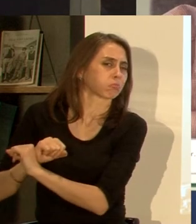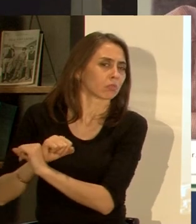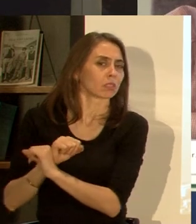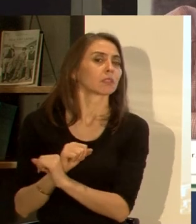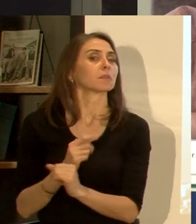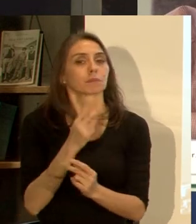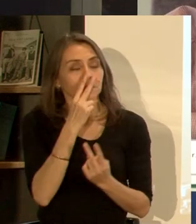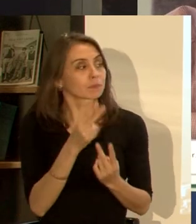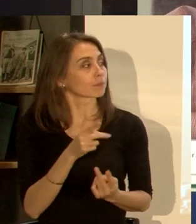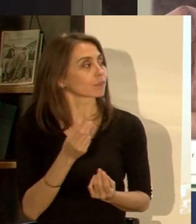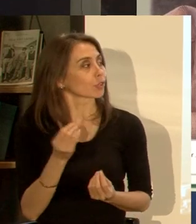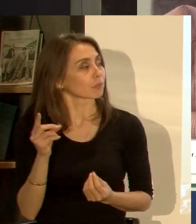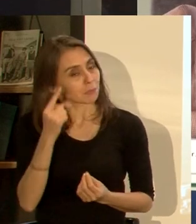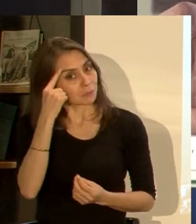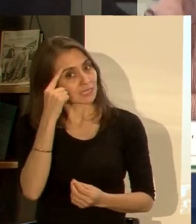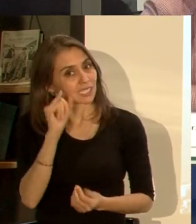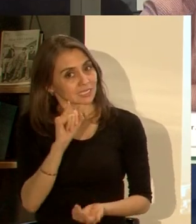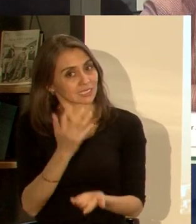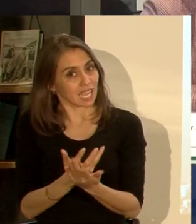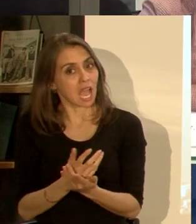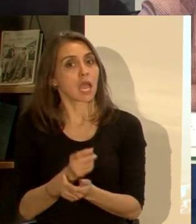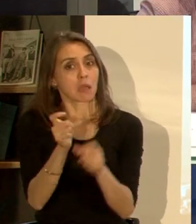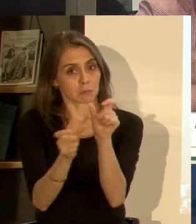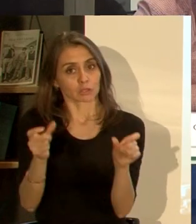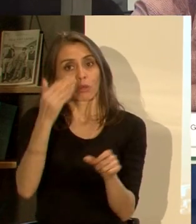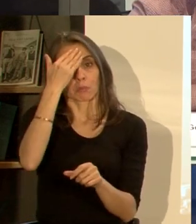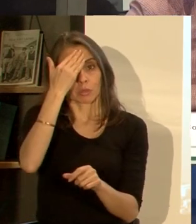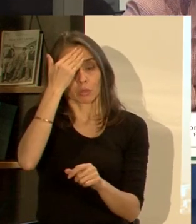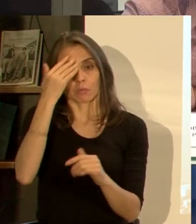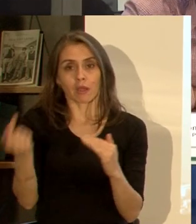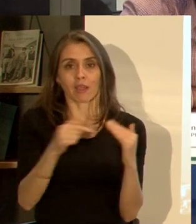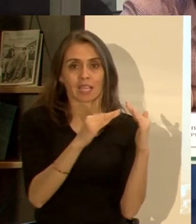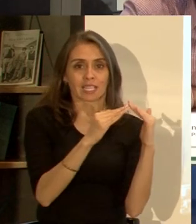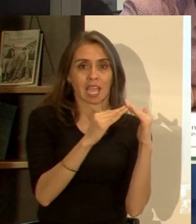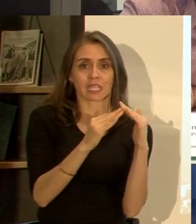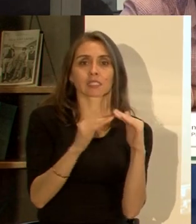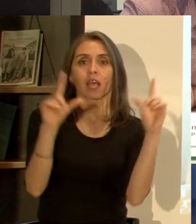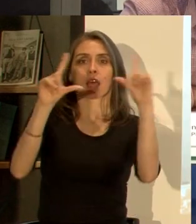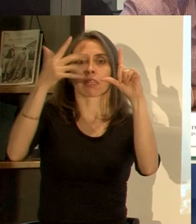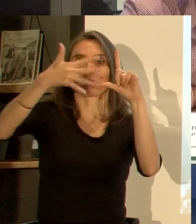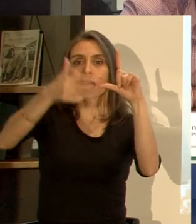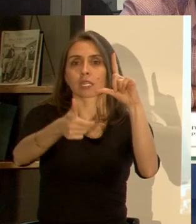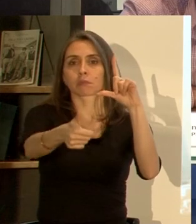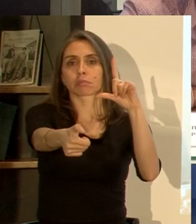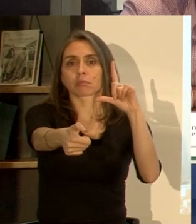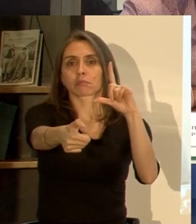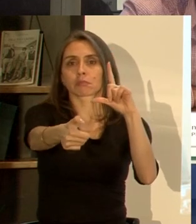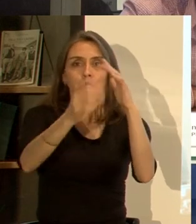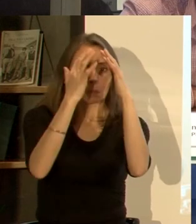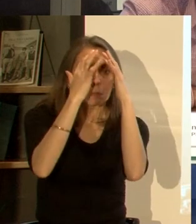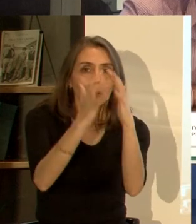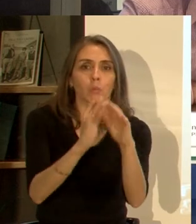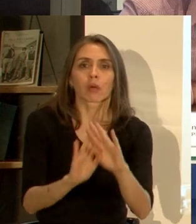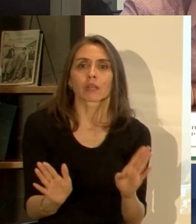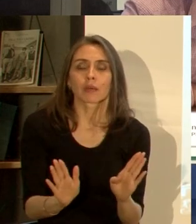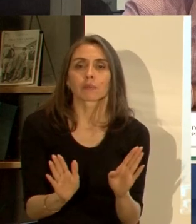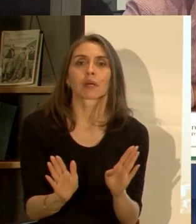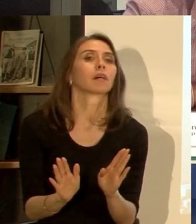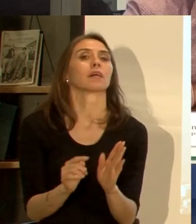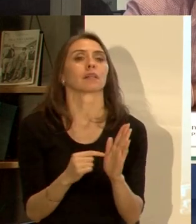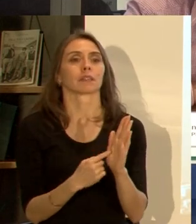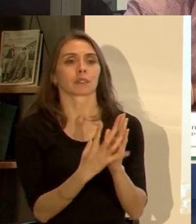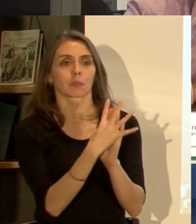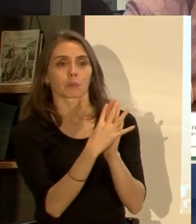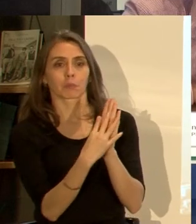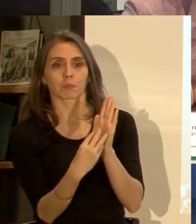yo creo que en Chile ¿la cree que existe? la gente está preocupada de llegar a su casa a prender la tele me da la impresión de que hoy día el modelo